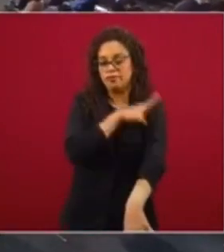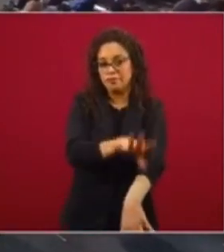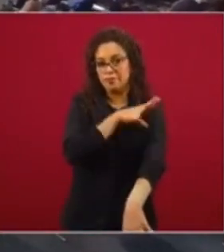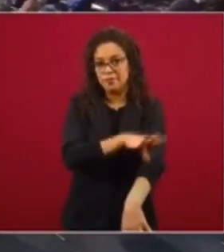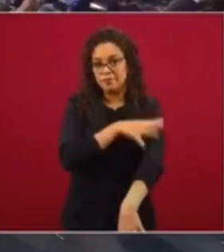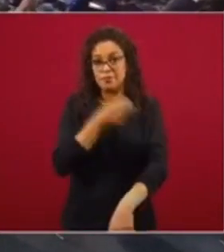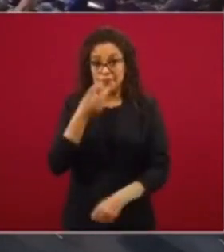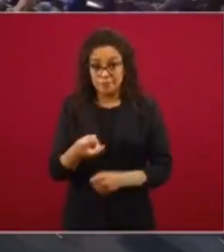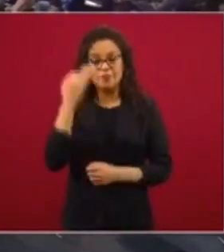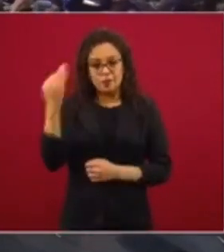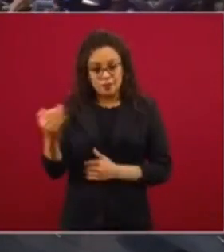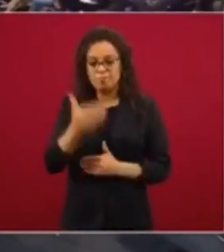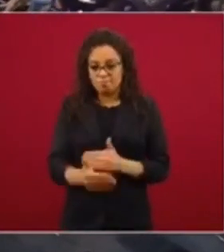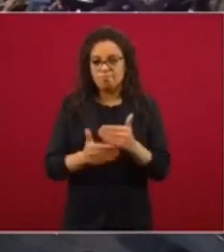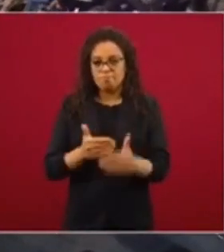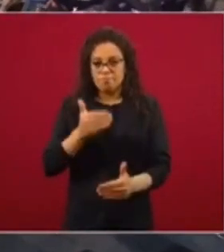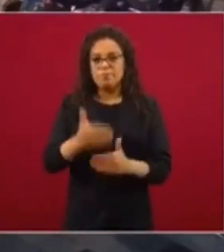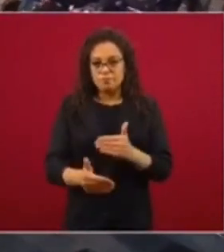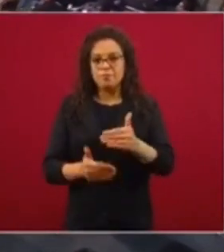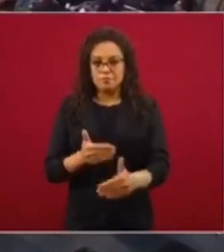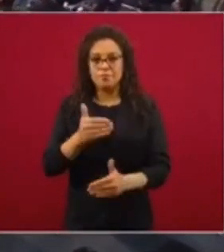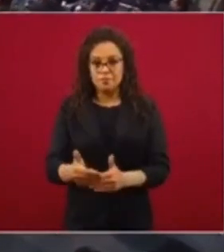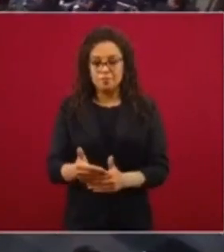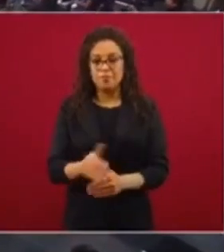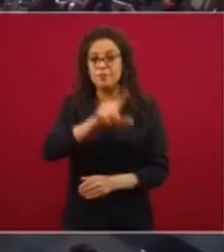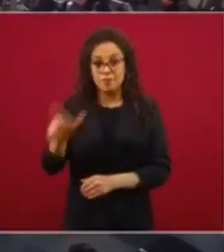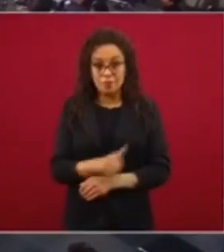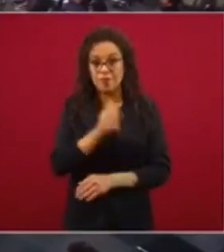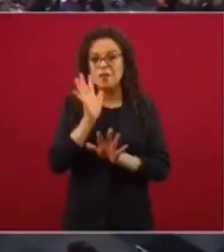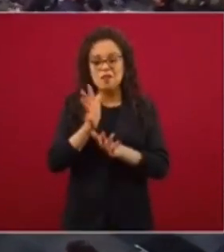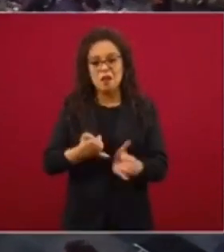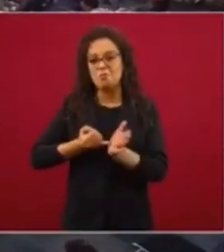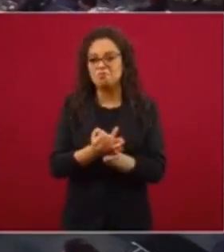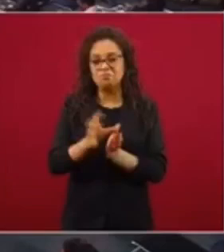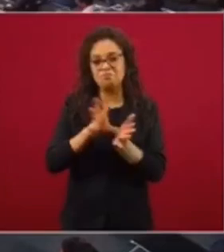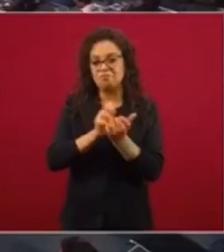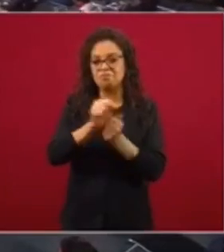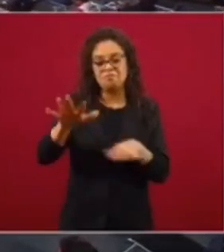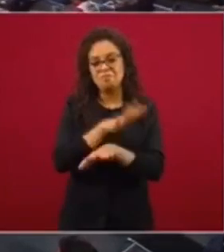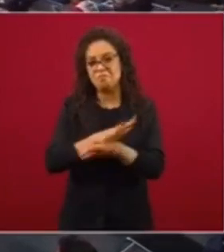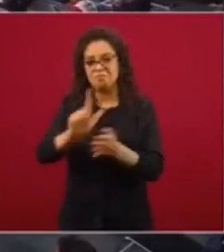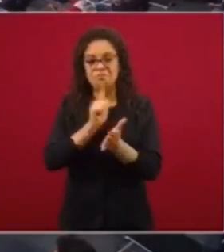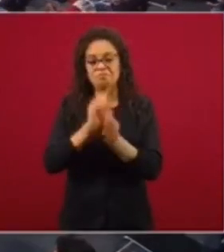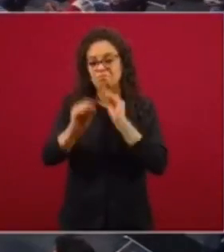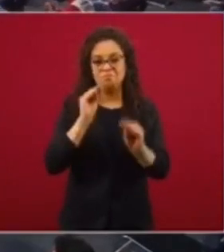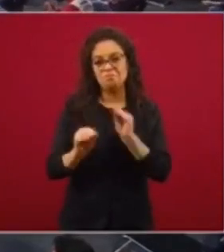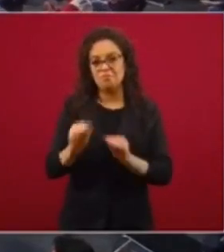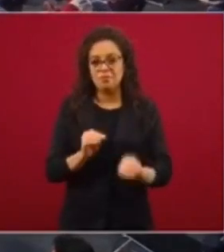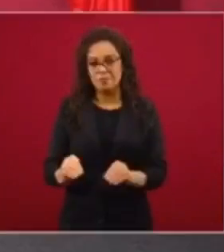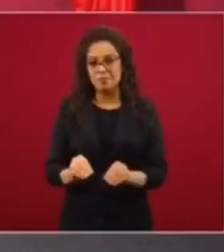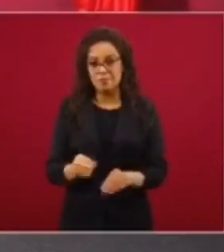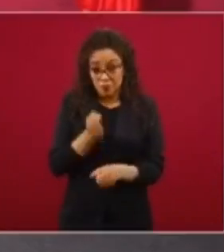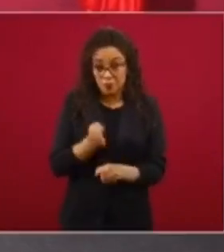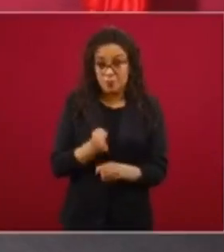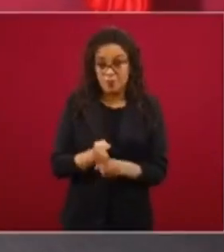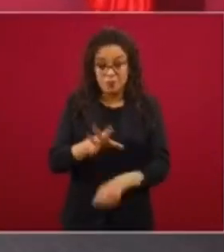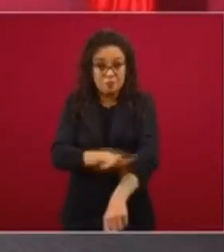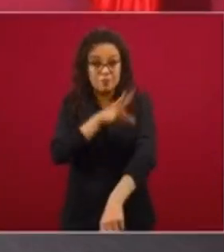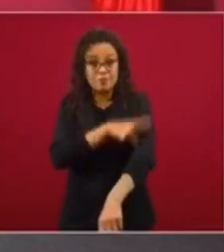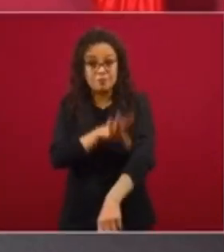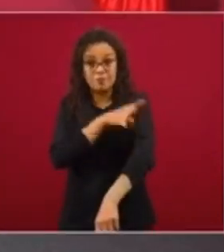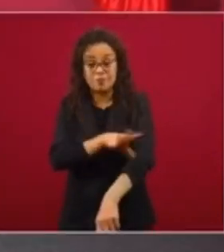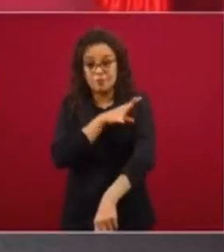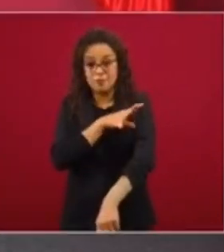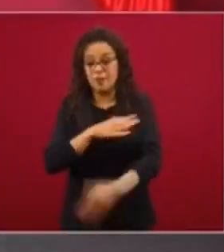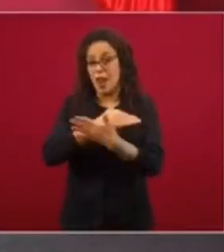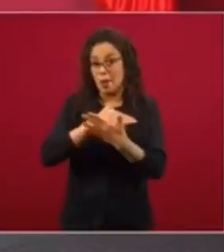Y así fueron avanzando hasta que se reformó la Constitución y las leyes. Y ahora la mitad de la energía eléctrica se